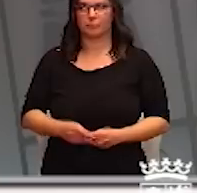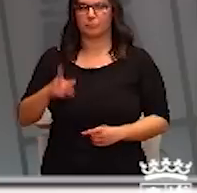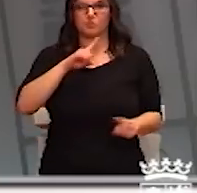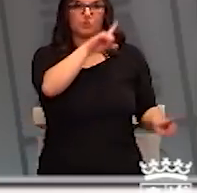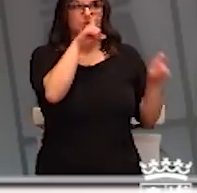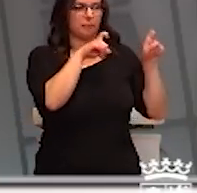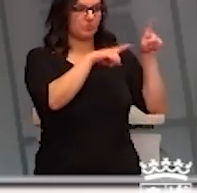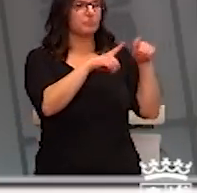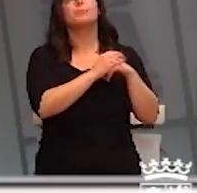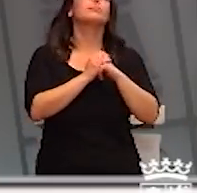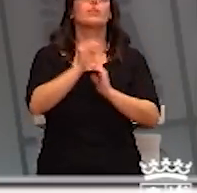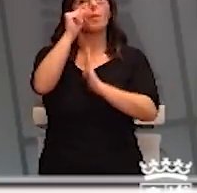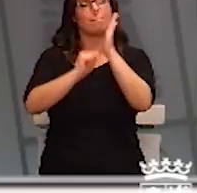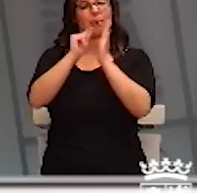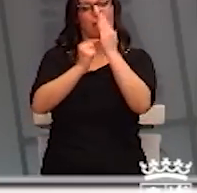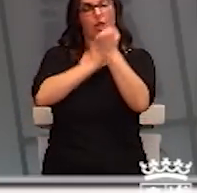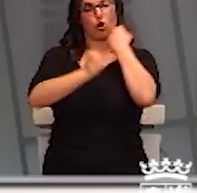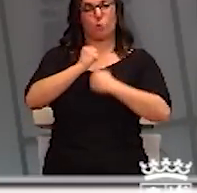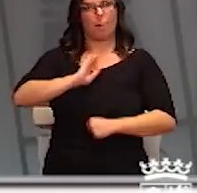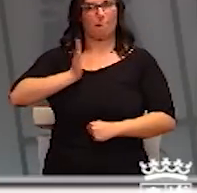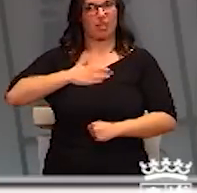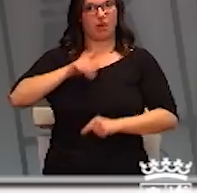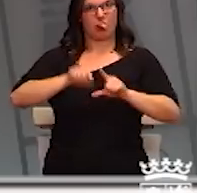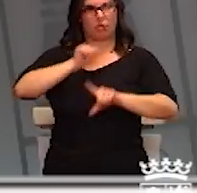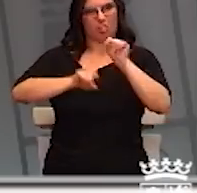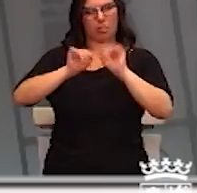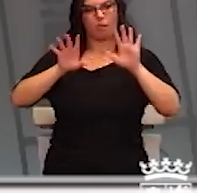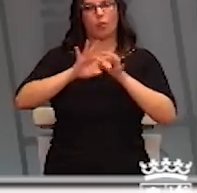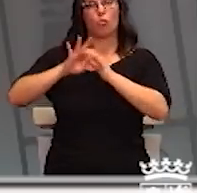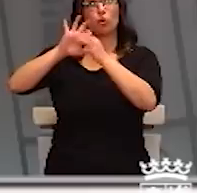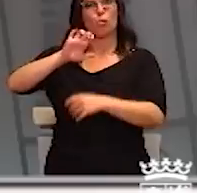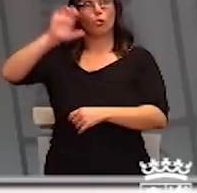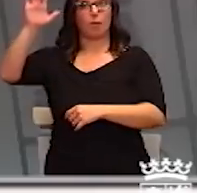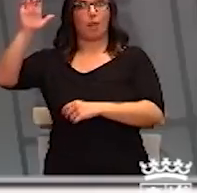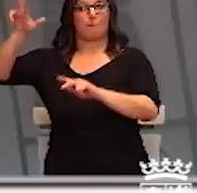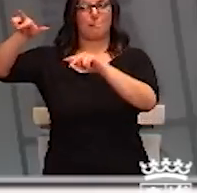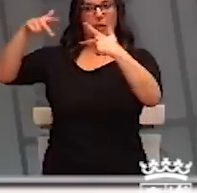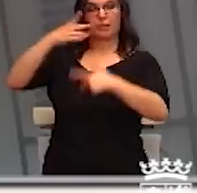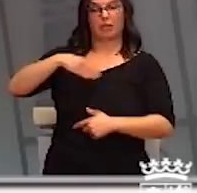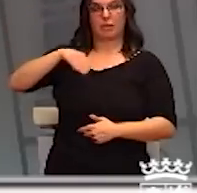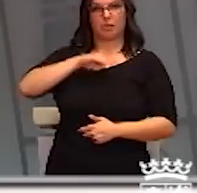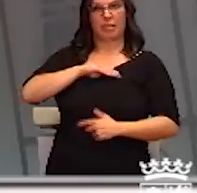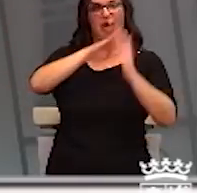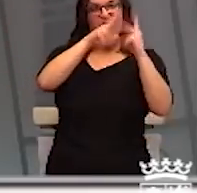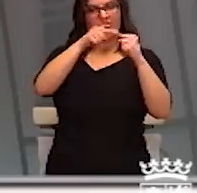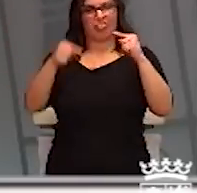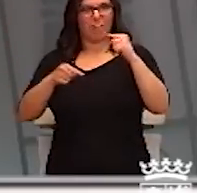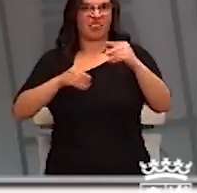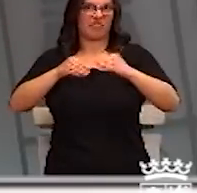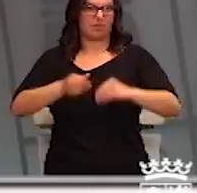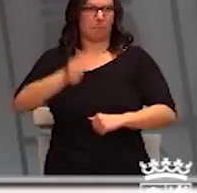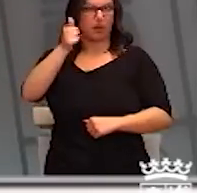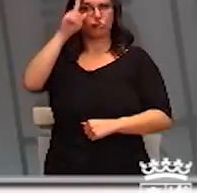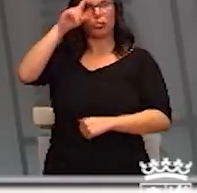las medidas económicas se van a tomar mañana y la Unión Europea ha permitido a nuestro país que se relaje el déficit. No sé si el Gobierno les ha